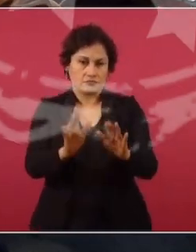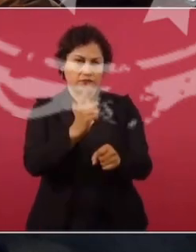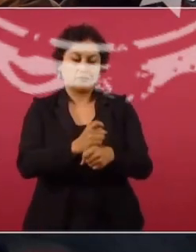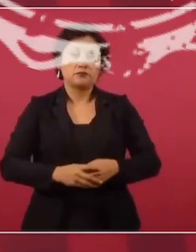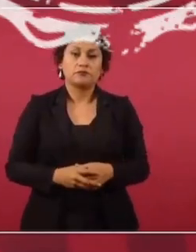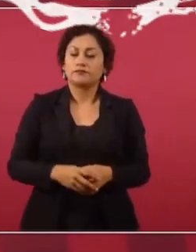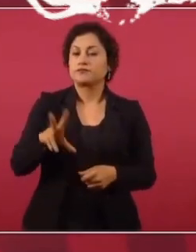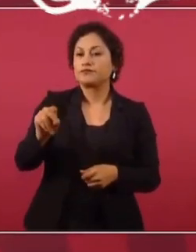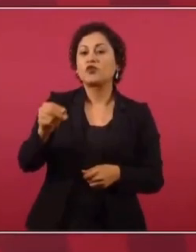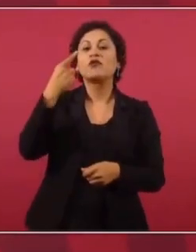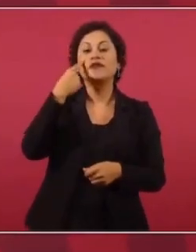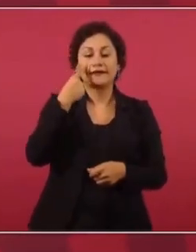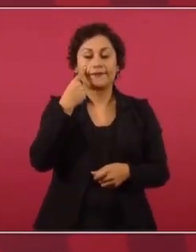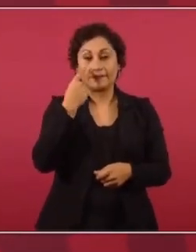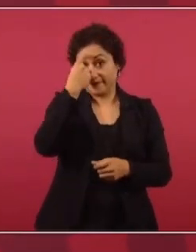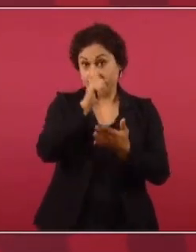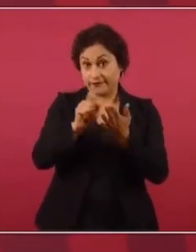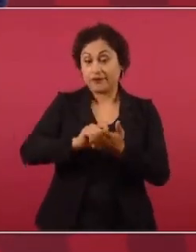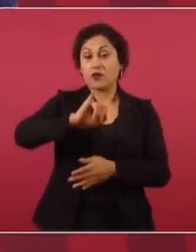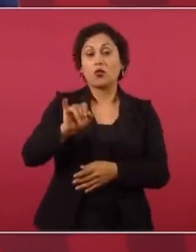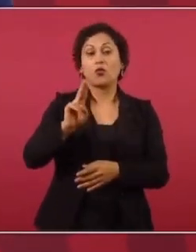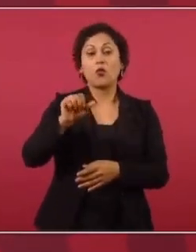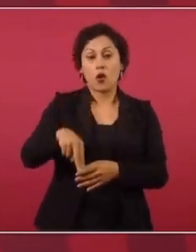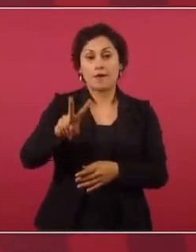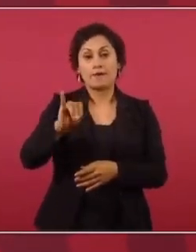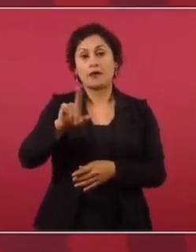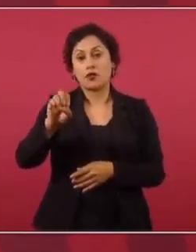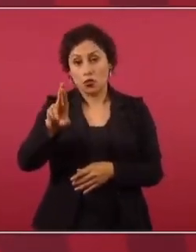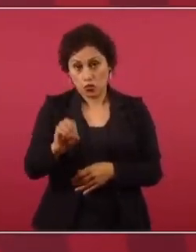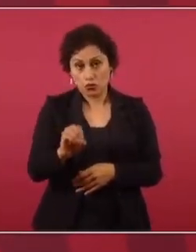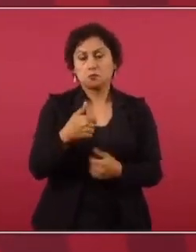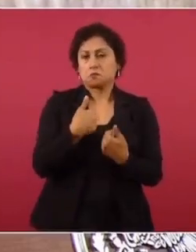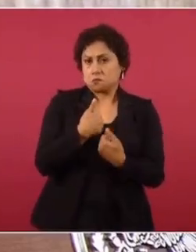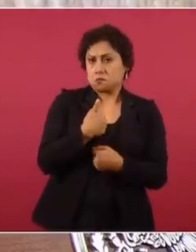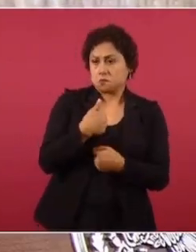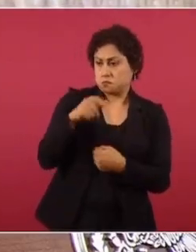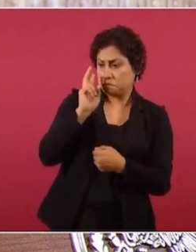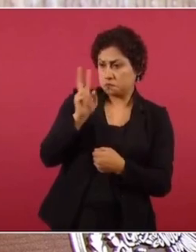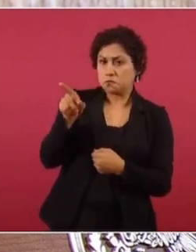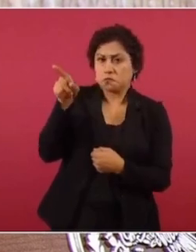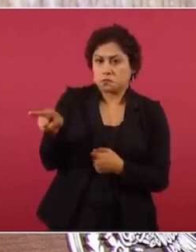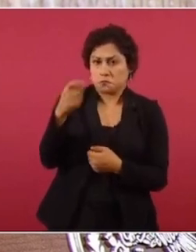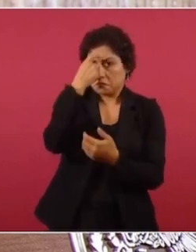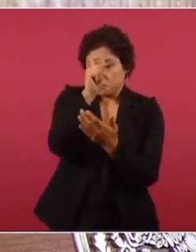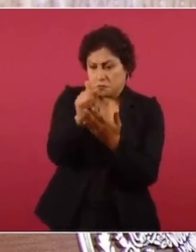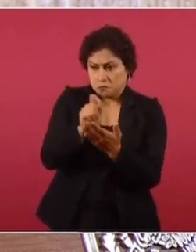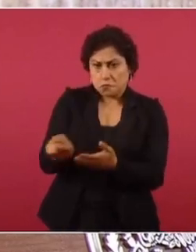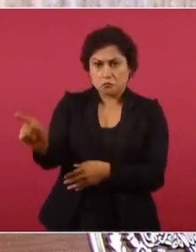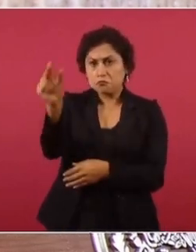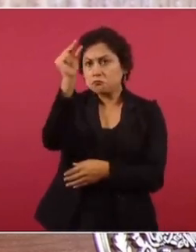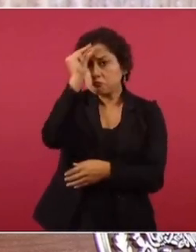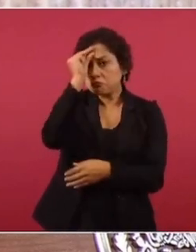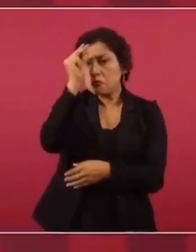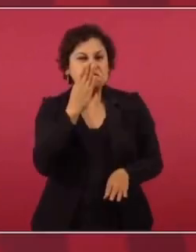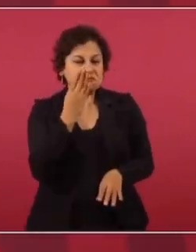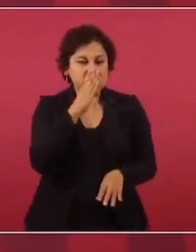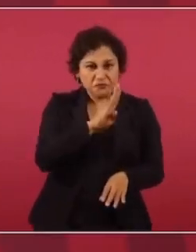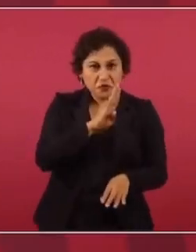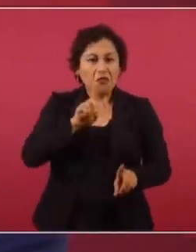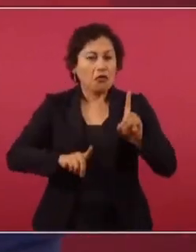Mira, lo que pasa con Juan Villoro es que lo considero un escritor, un hombre inteligente, pero acomodaticio,